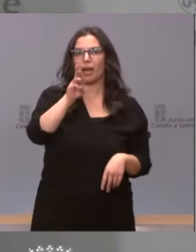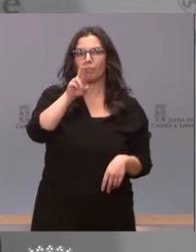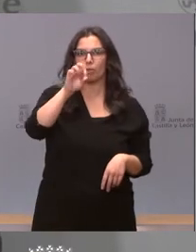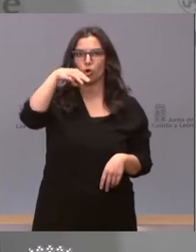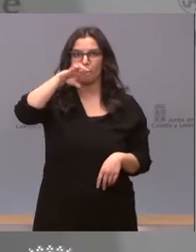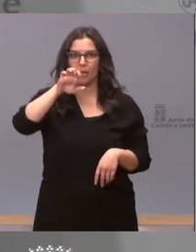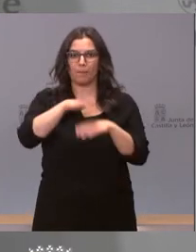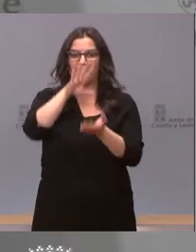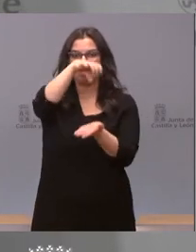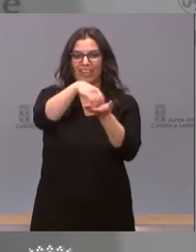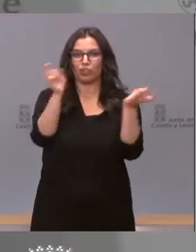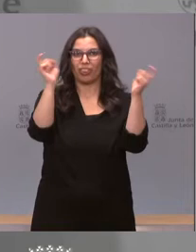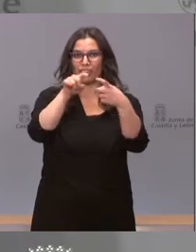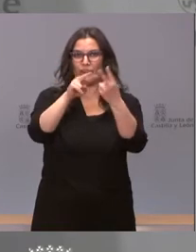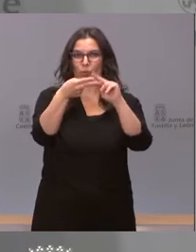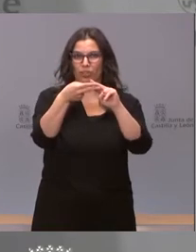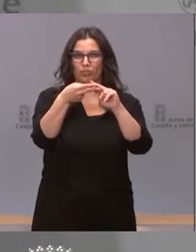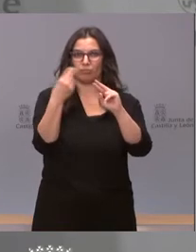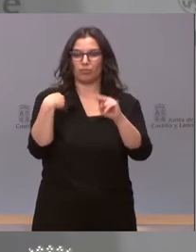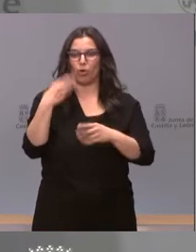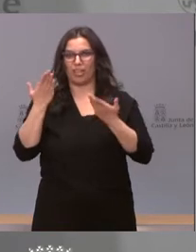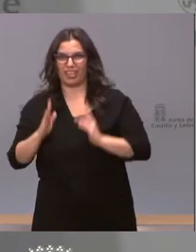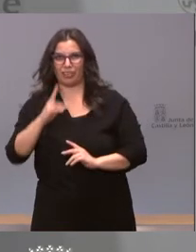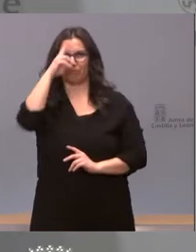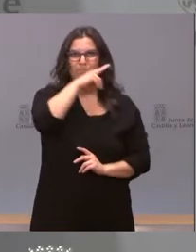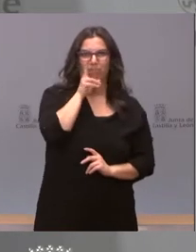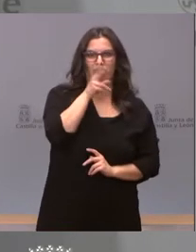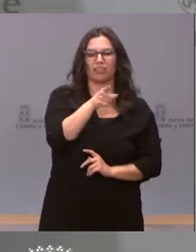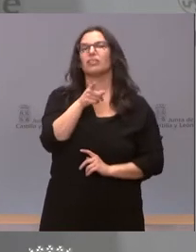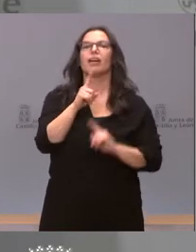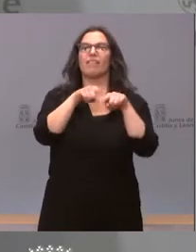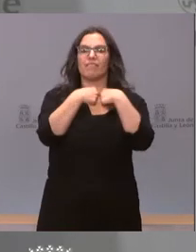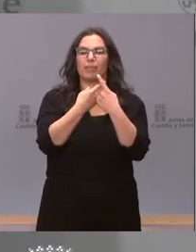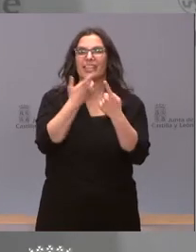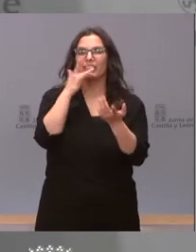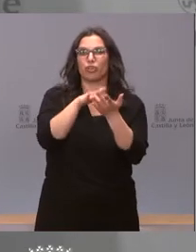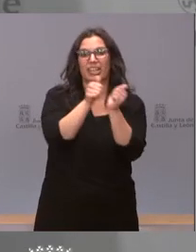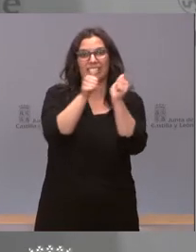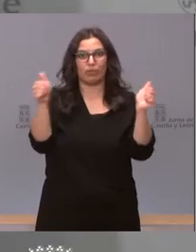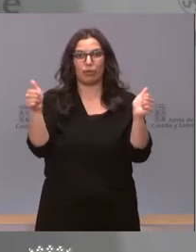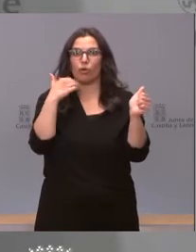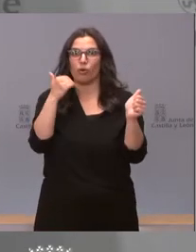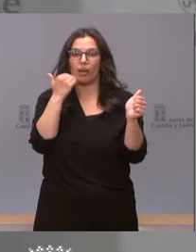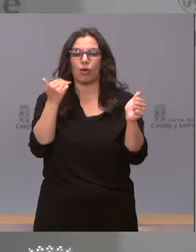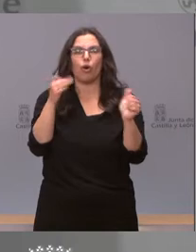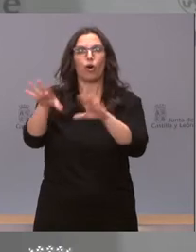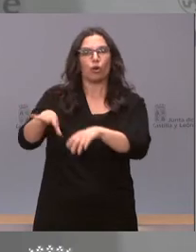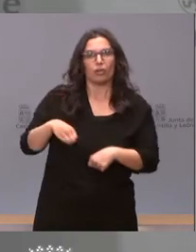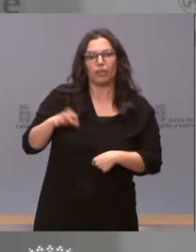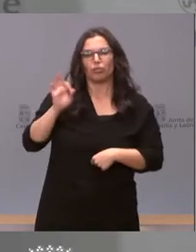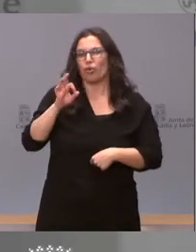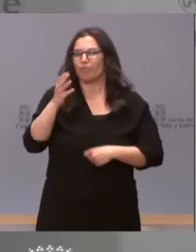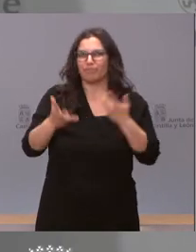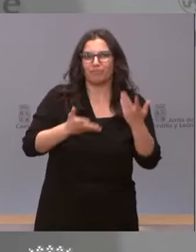puntos de encuentro en los cuales se encuentran las familias ante casos de separación o divorcio, acogimiento familiar o cese de la convivencia